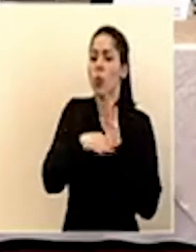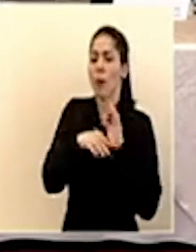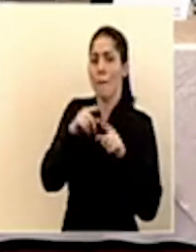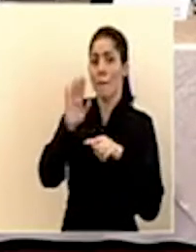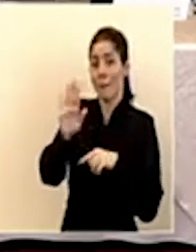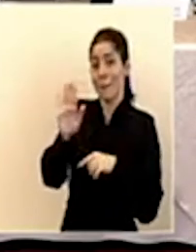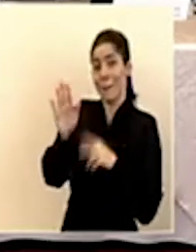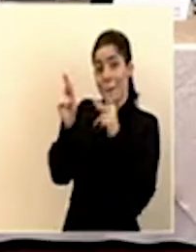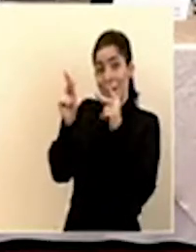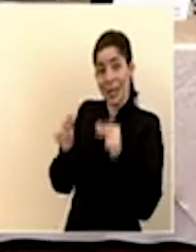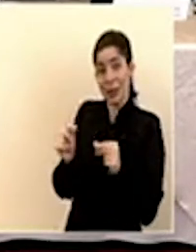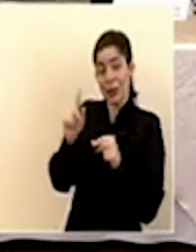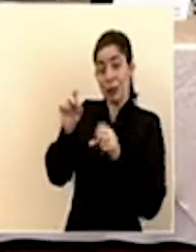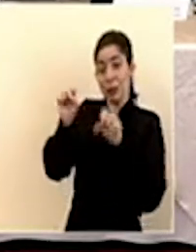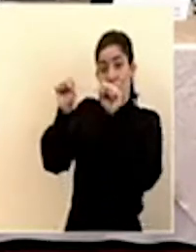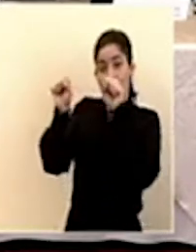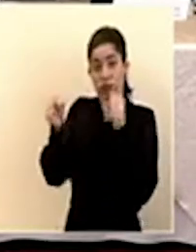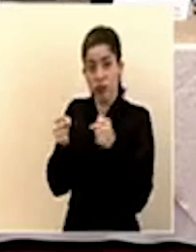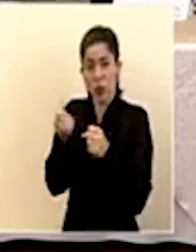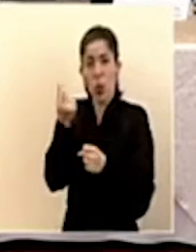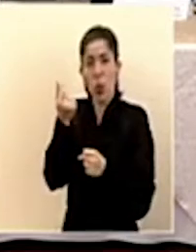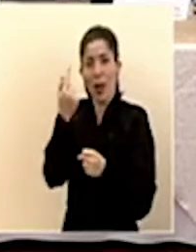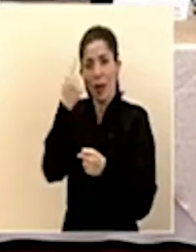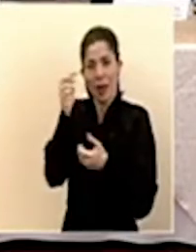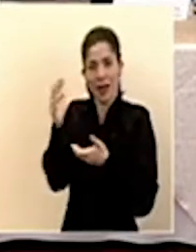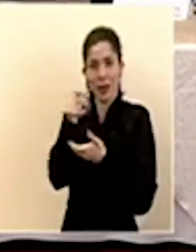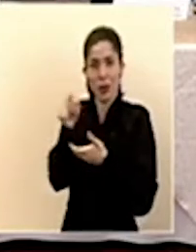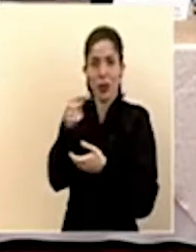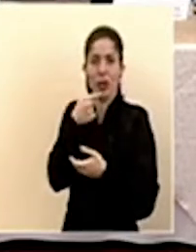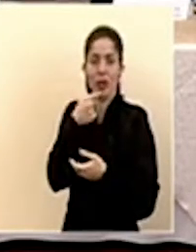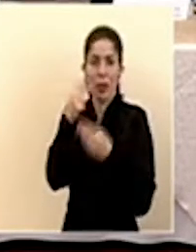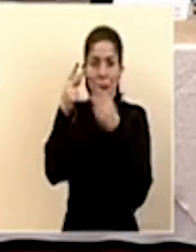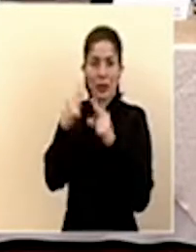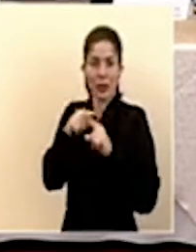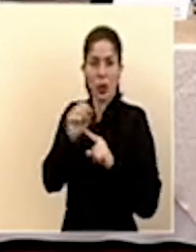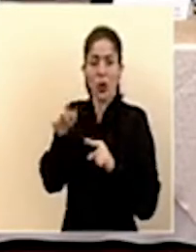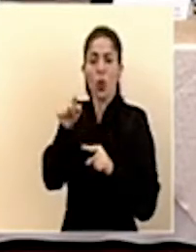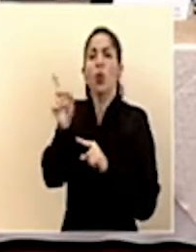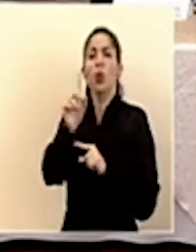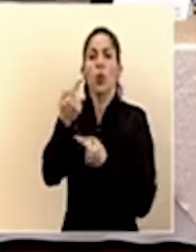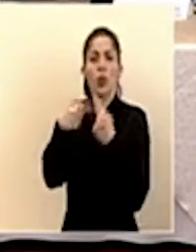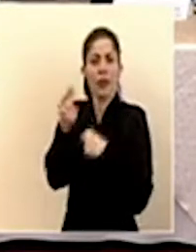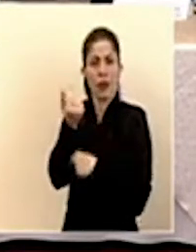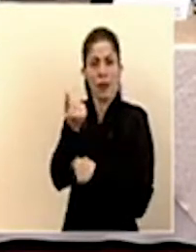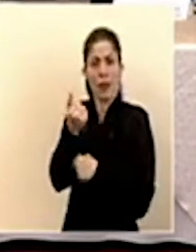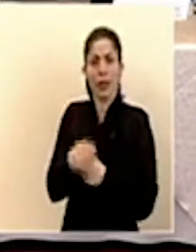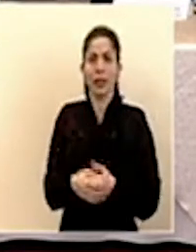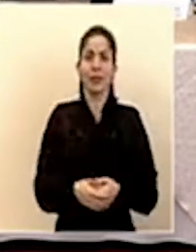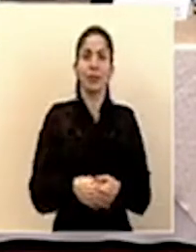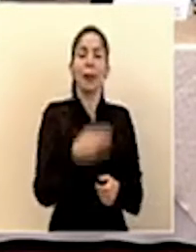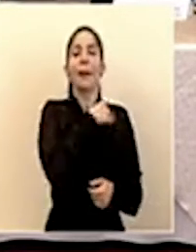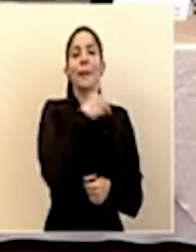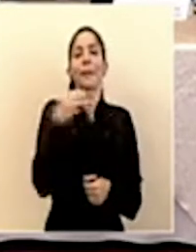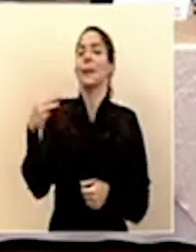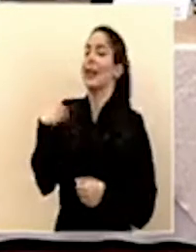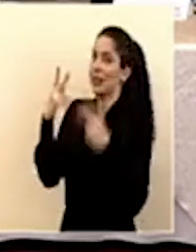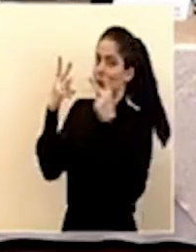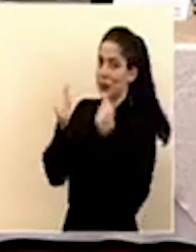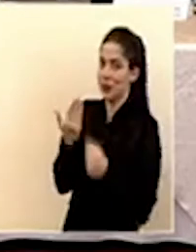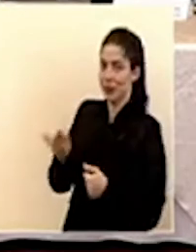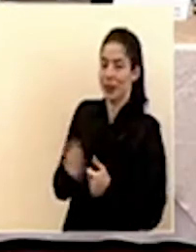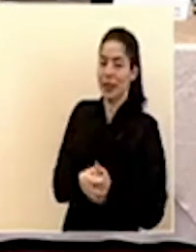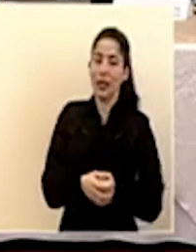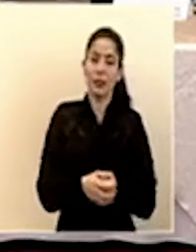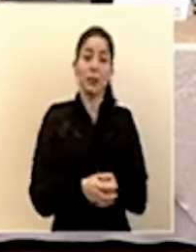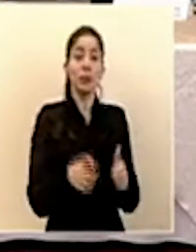del presupuesto para recoger este dinero que habló usted del presupuesto extraordinario? Señor ministro de Hacienda, don Rodrigo Chávez.